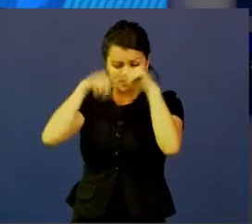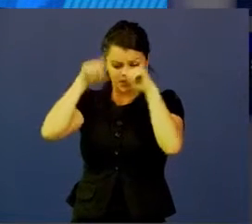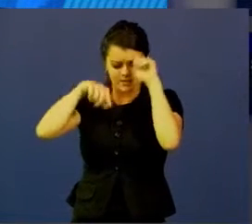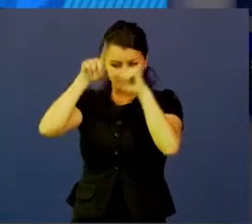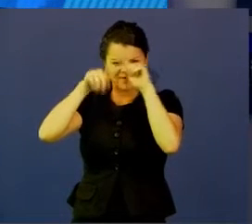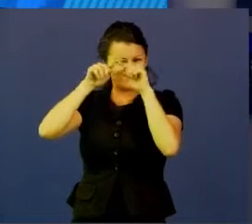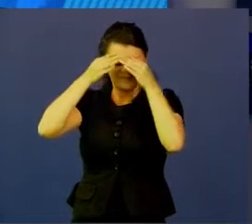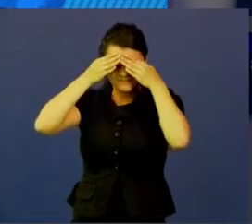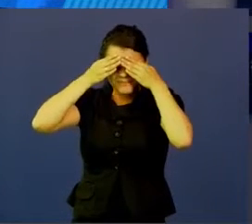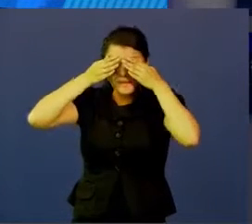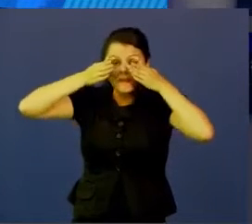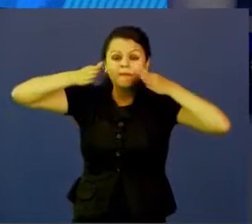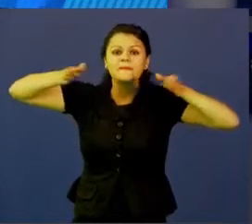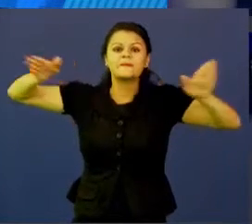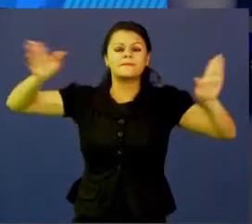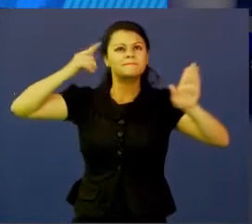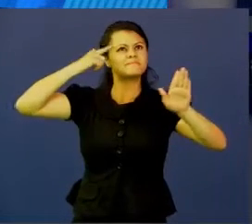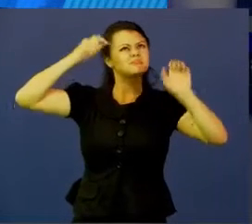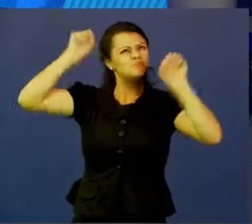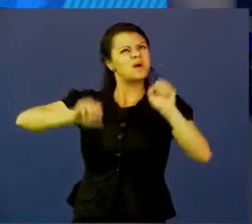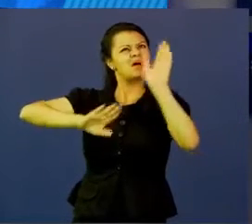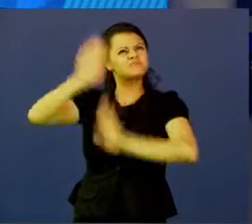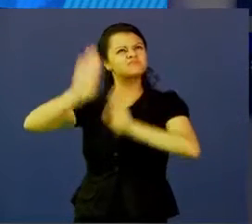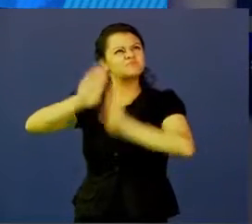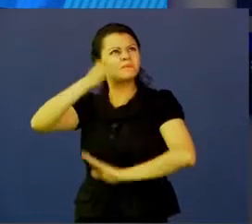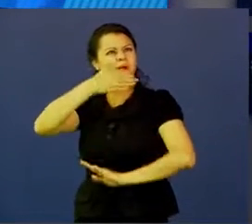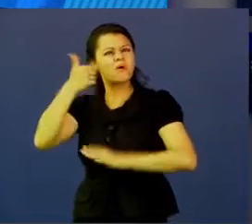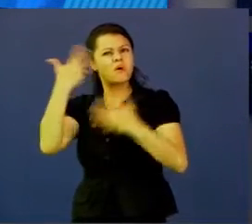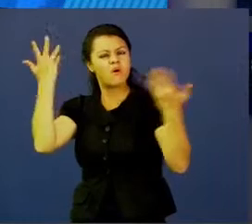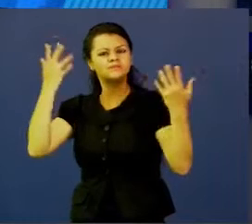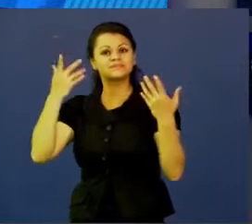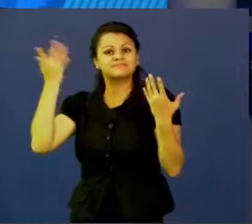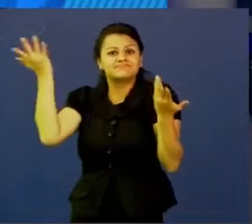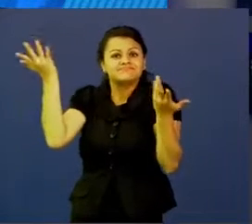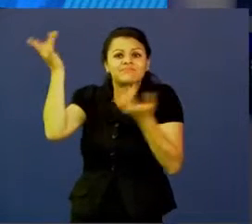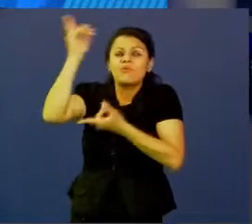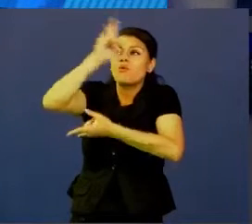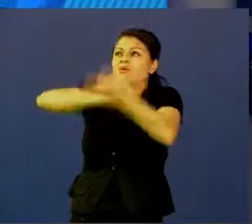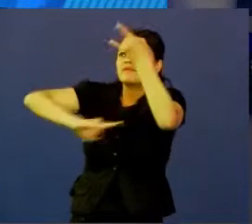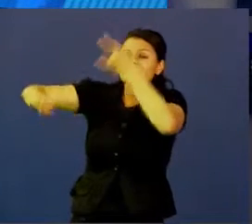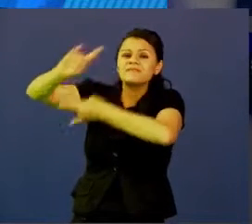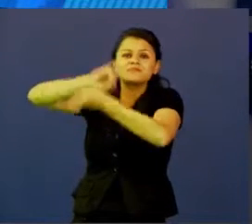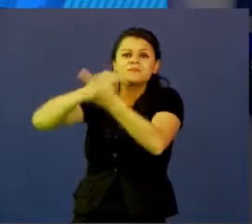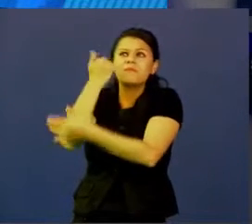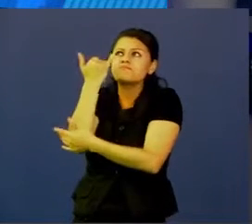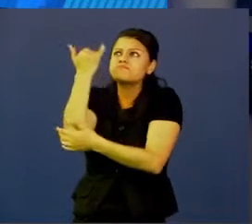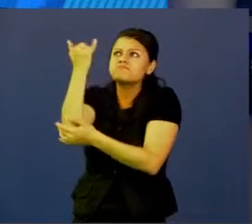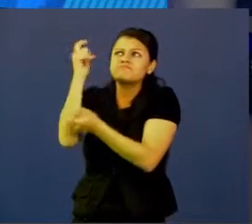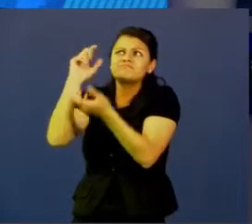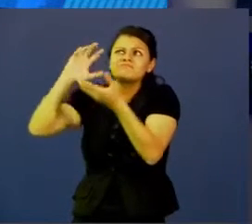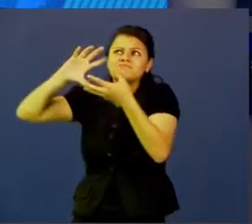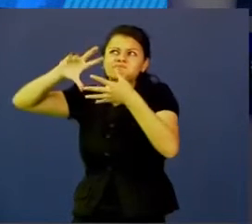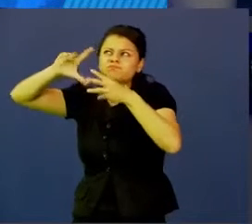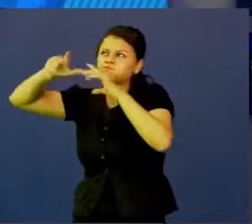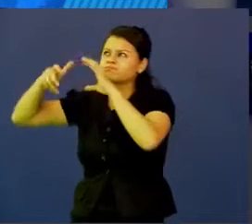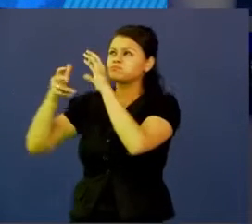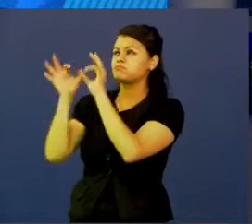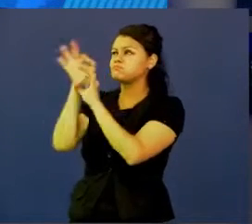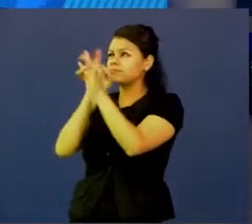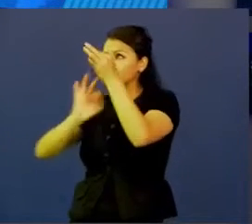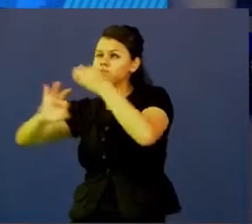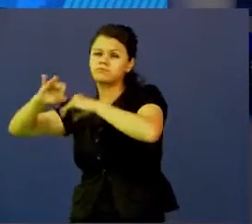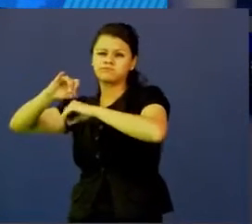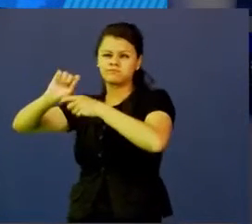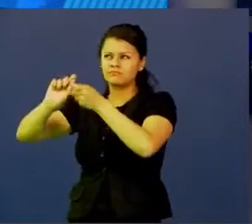mente, pensemos que todo puede ser mejor, el universo está en permanente dinámica, pues también